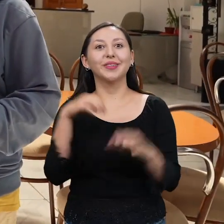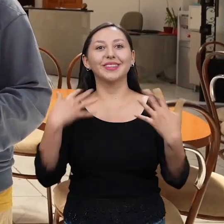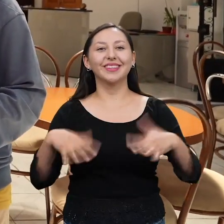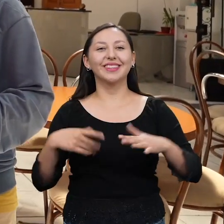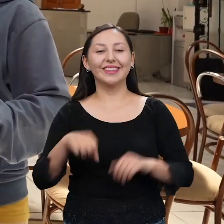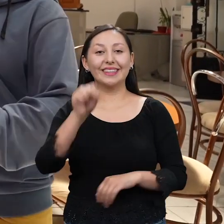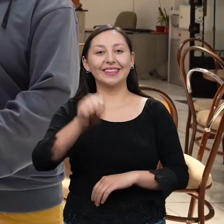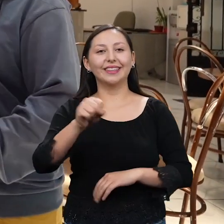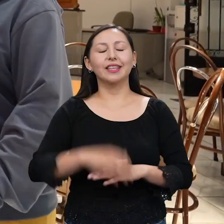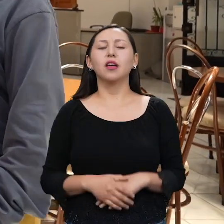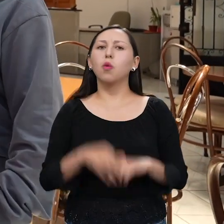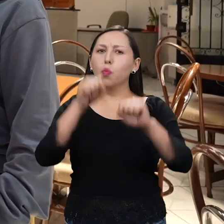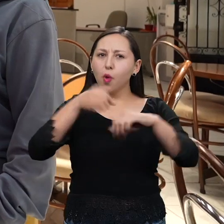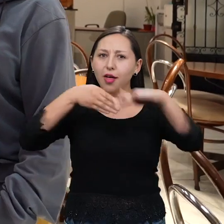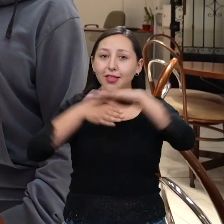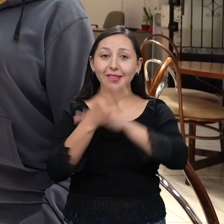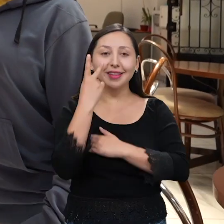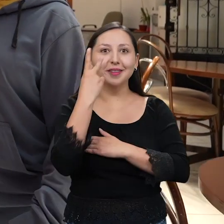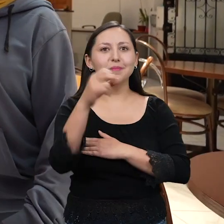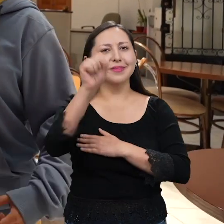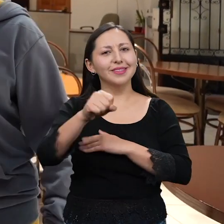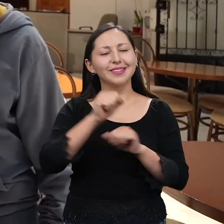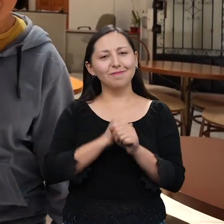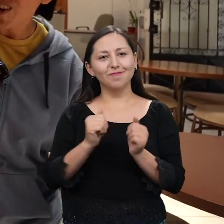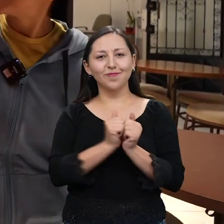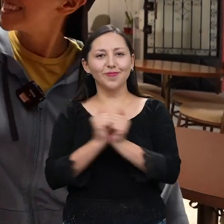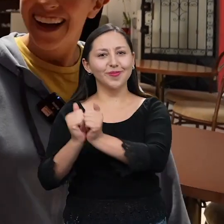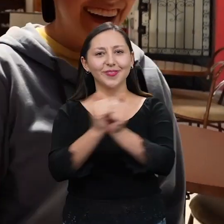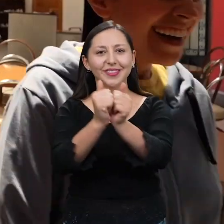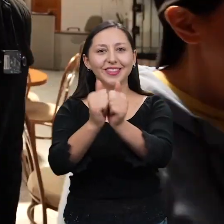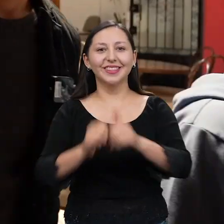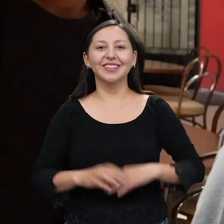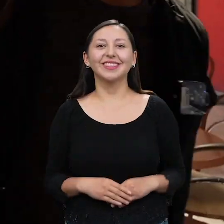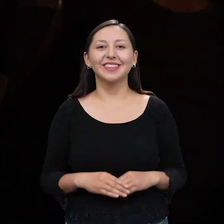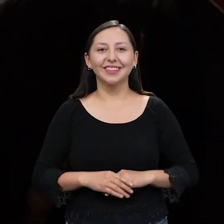Compañía. ¡Déjame entrar! ¡Claro! ¡Vamos, acompáñame! ¡Vamos!